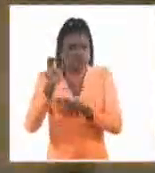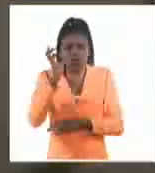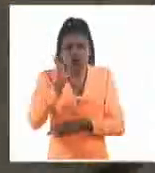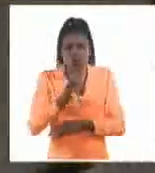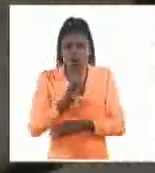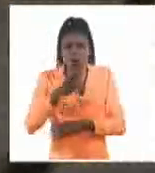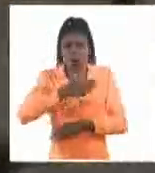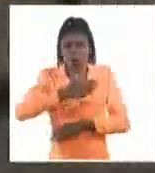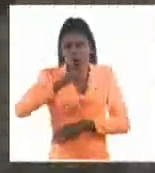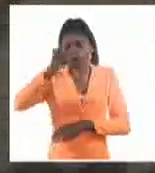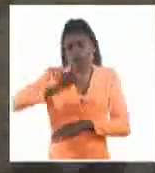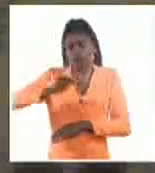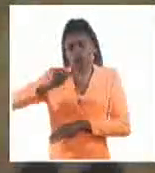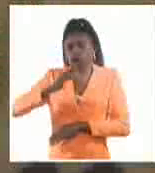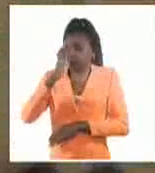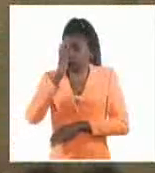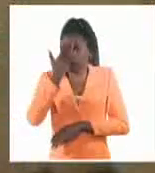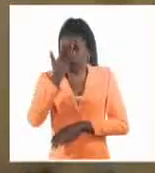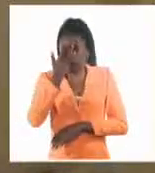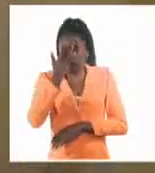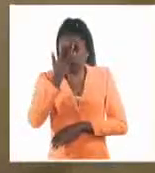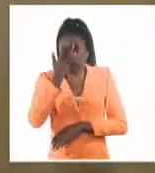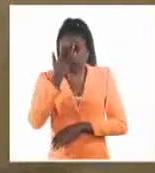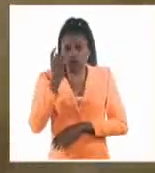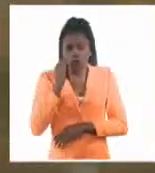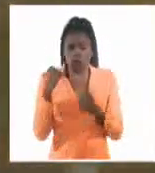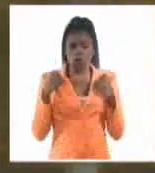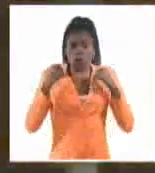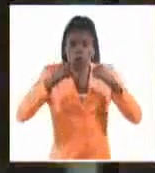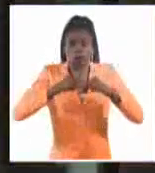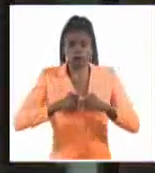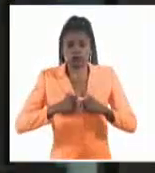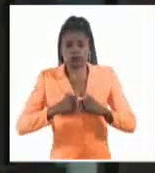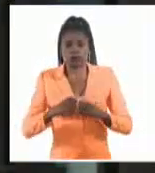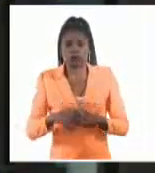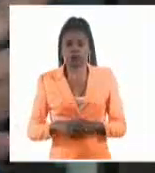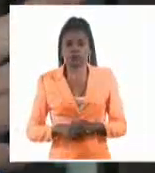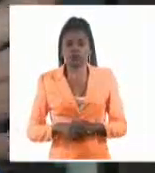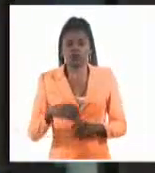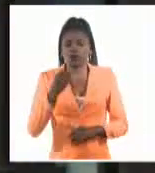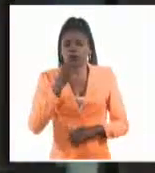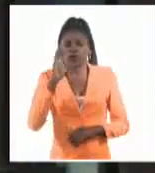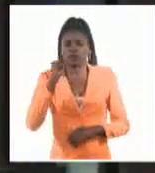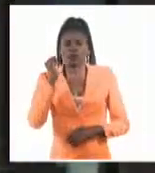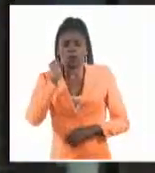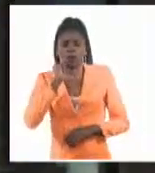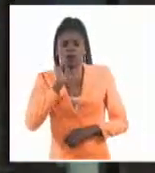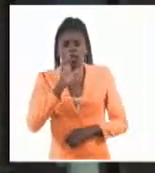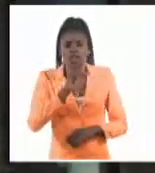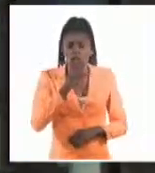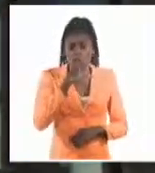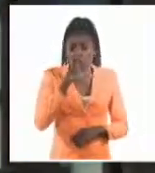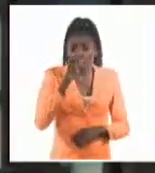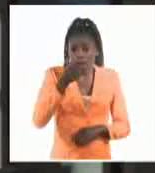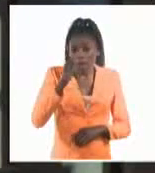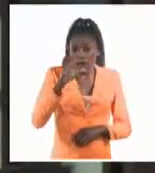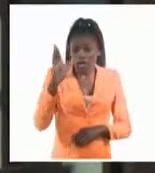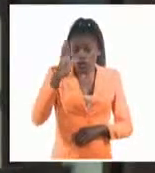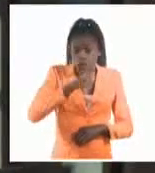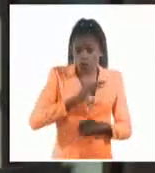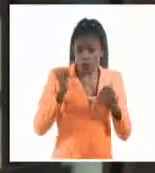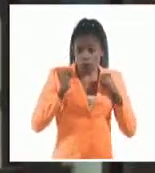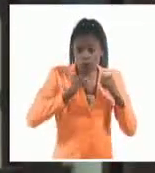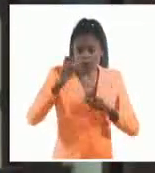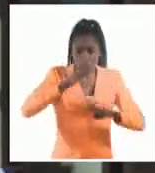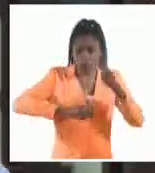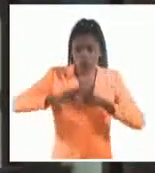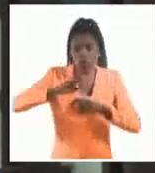propia personalidad de Ernesto. Y eso lo encontramos en las mochilas. Incluso puedo decir más, él le dijo un día a Leida que eso que había traído, mandaba a buscar